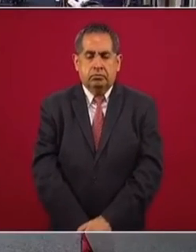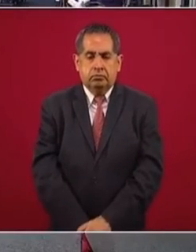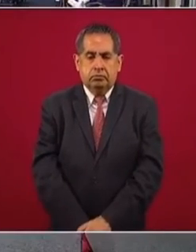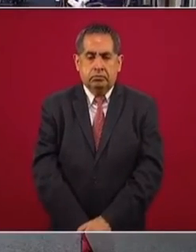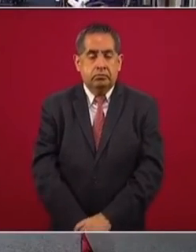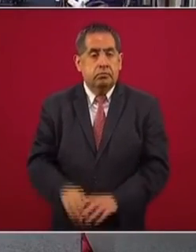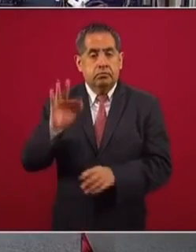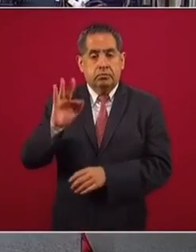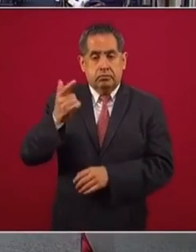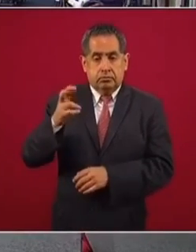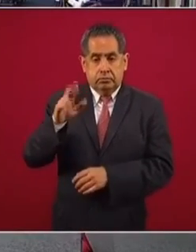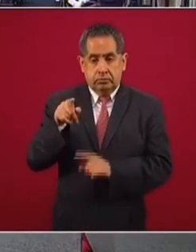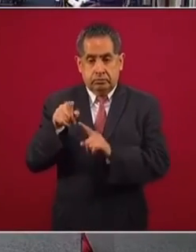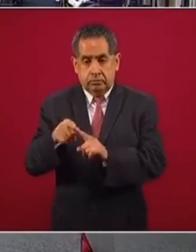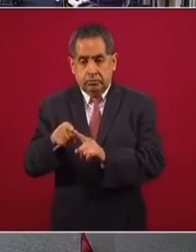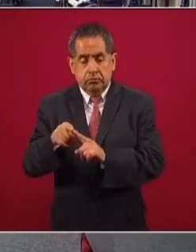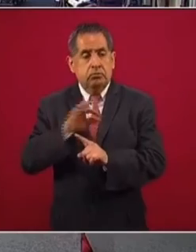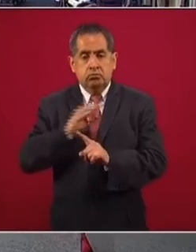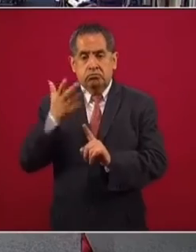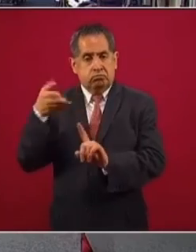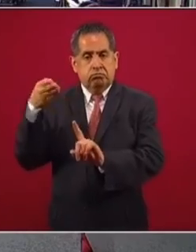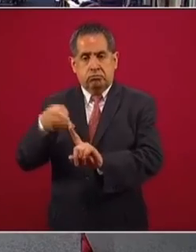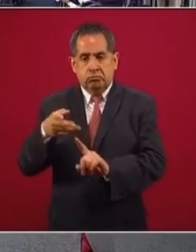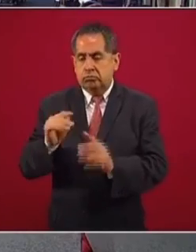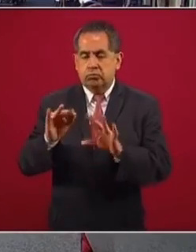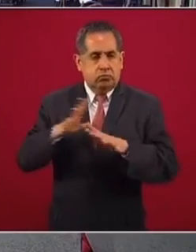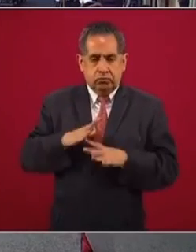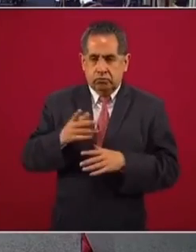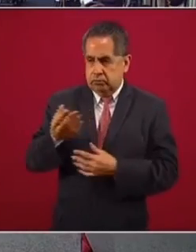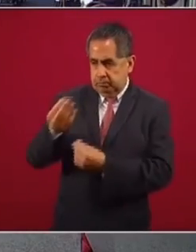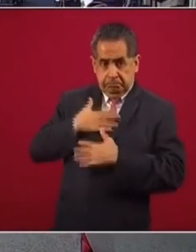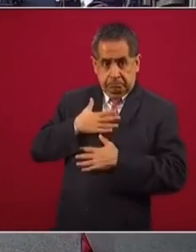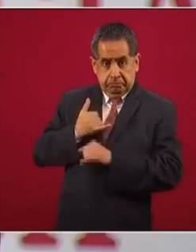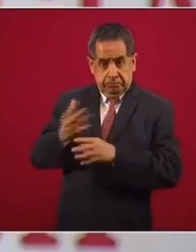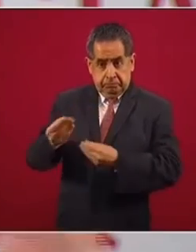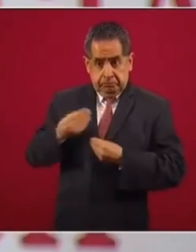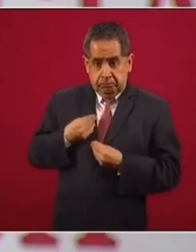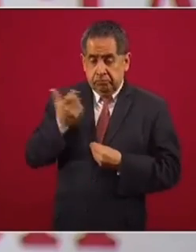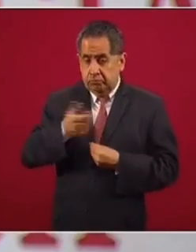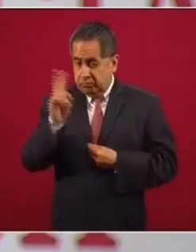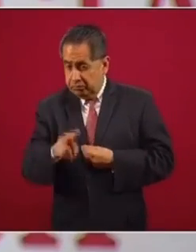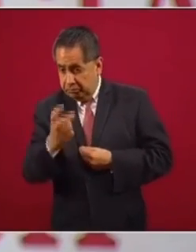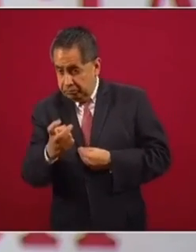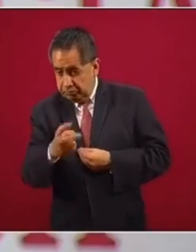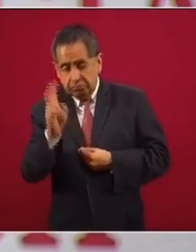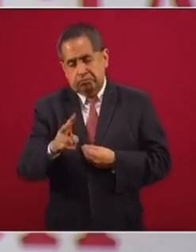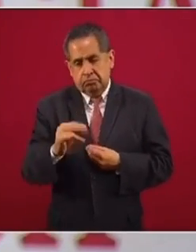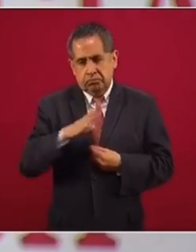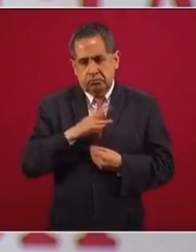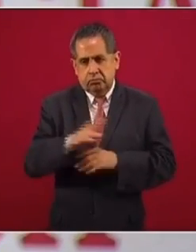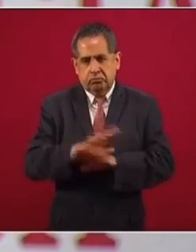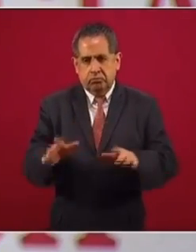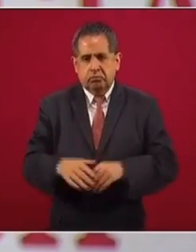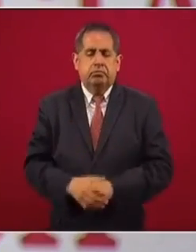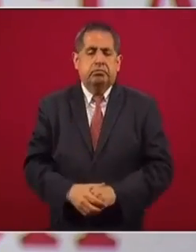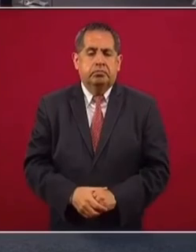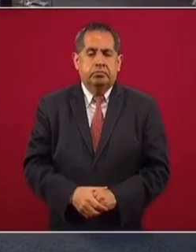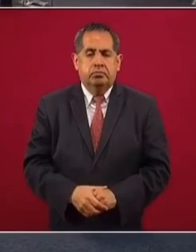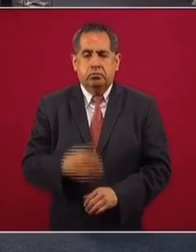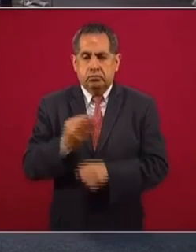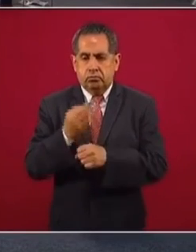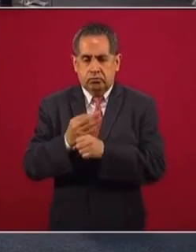Lo hace la Fiscalía General de la República, lo puede hacer en la directa, pero no tenemos información de que sea veraz ese dato que usted nos está dando.